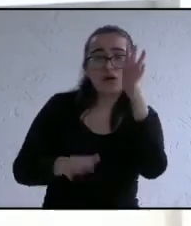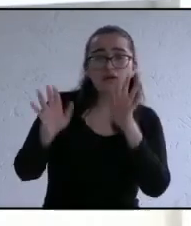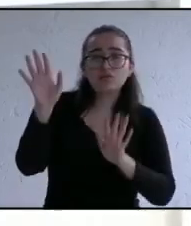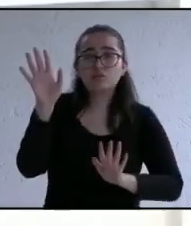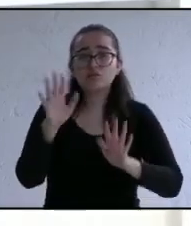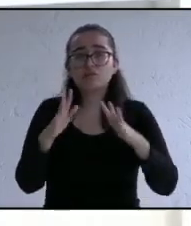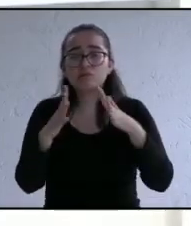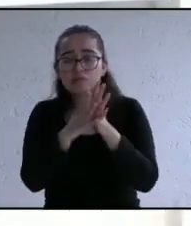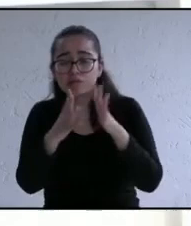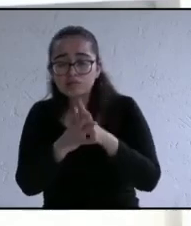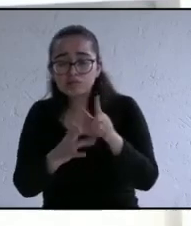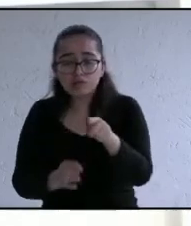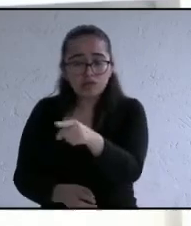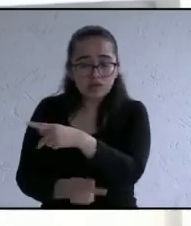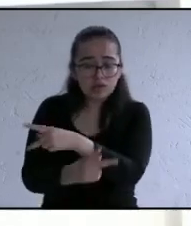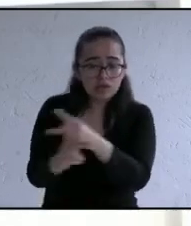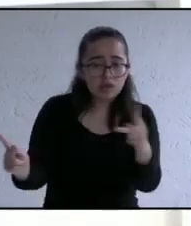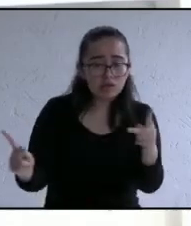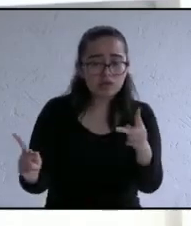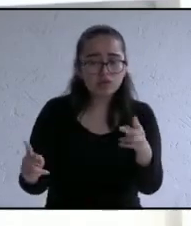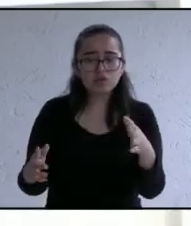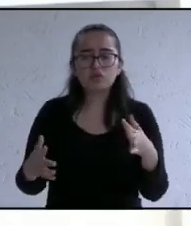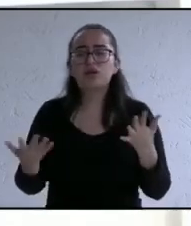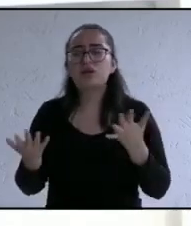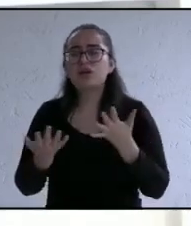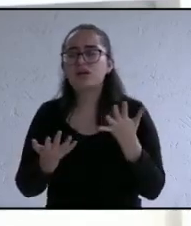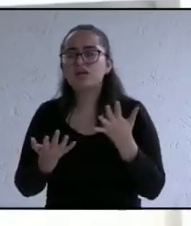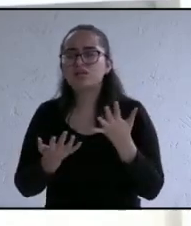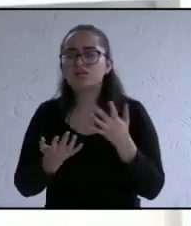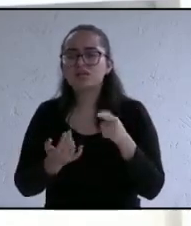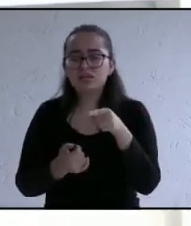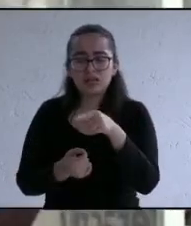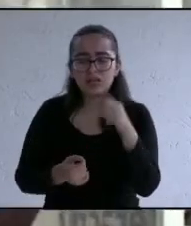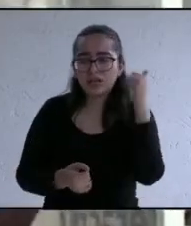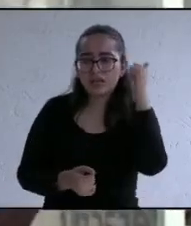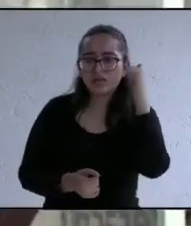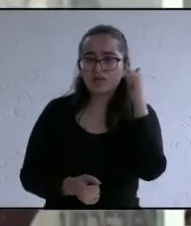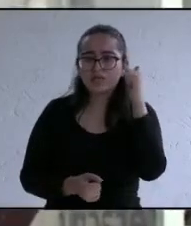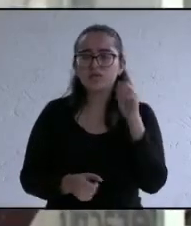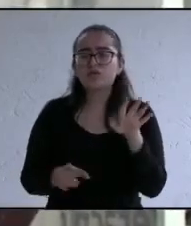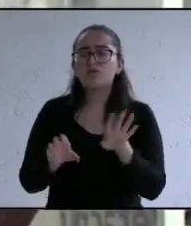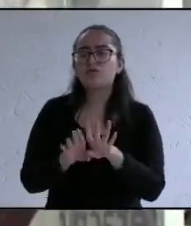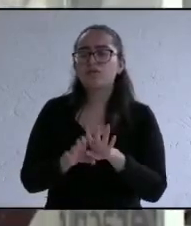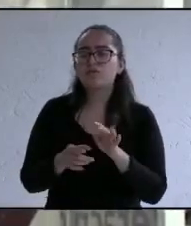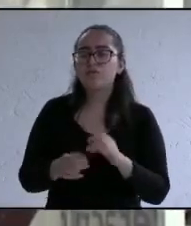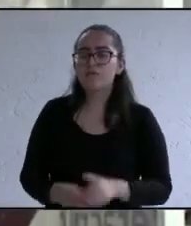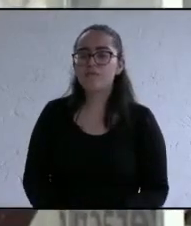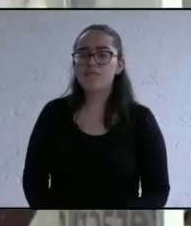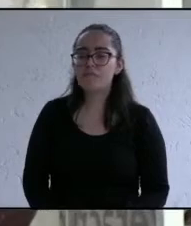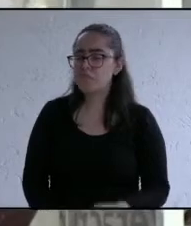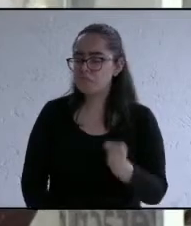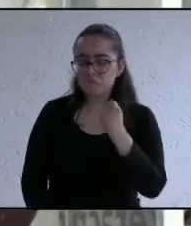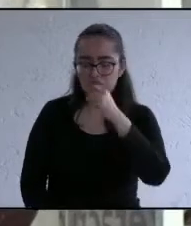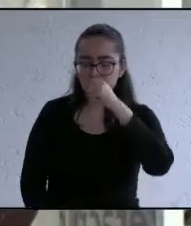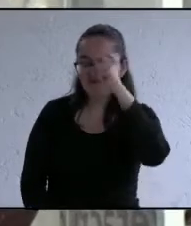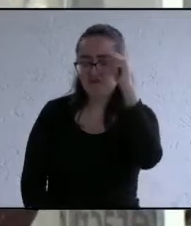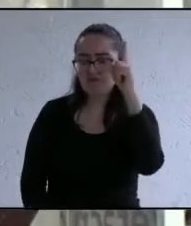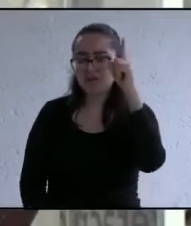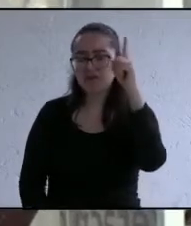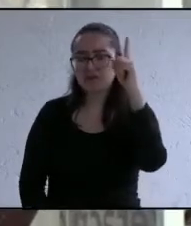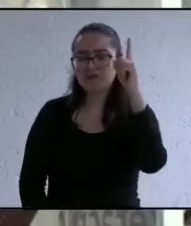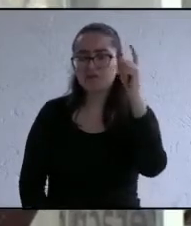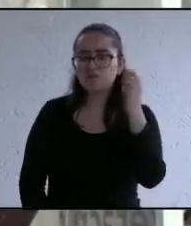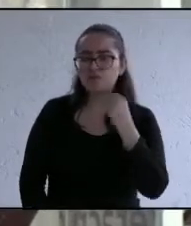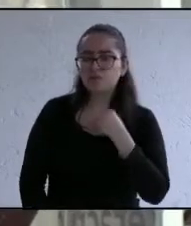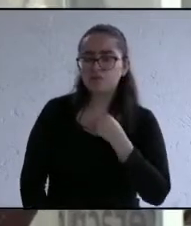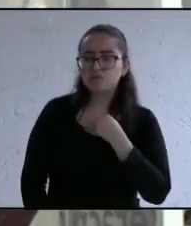en tareas de seguridad y vigilancia en el municipio adelante creo que es muy fácil yo creo que esa conciencia